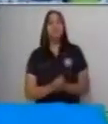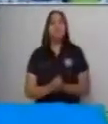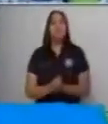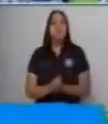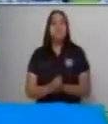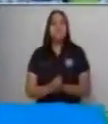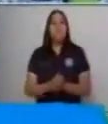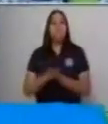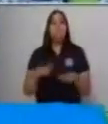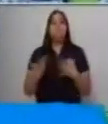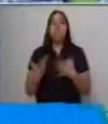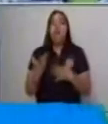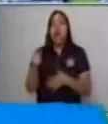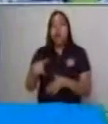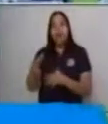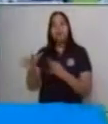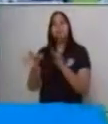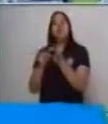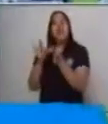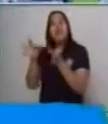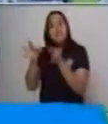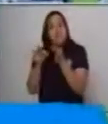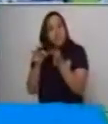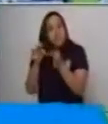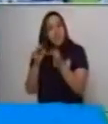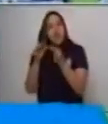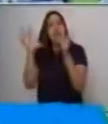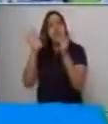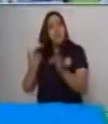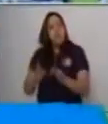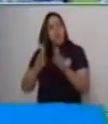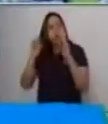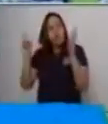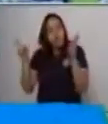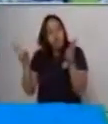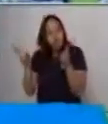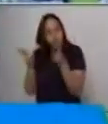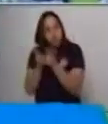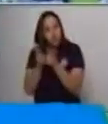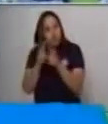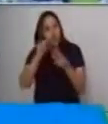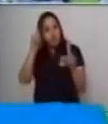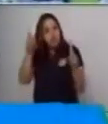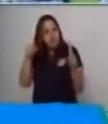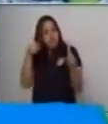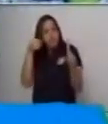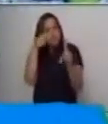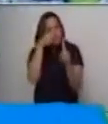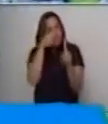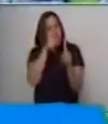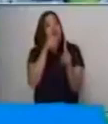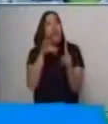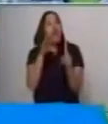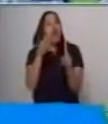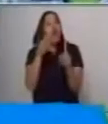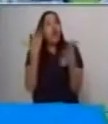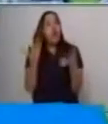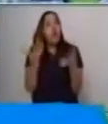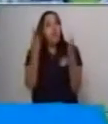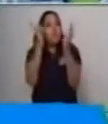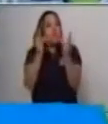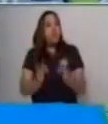Es explicar de forma minuciosa o detallada cómo es una cosa,